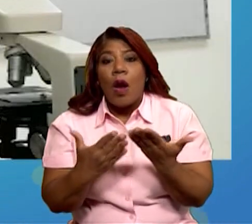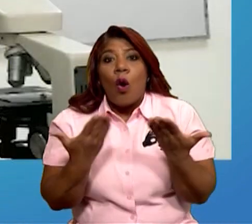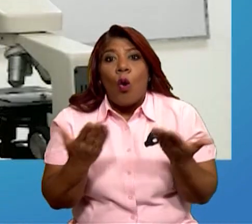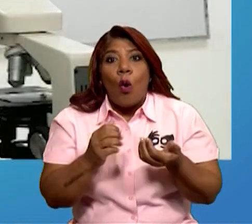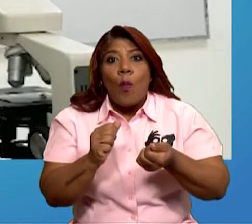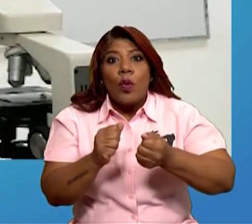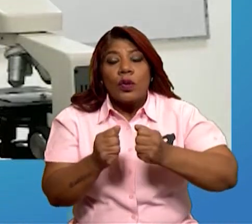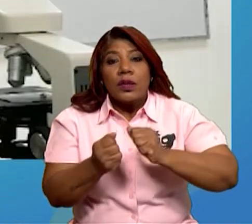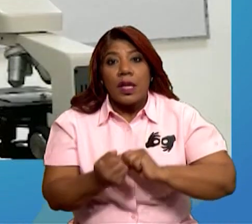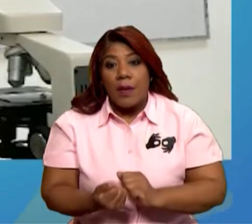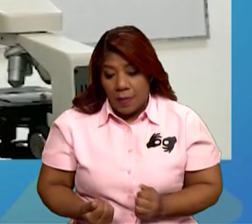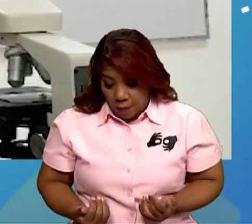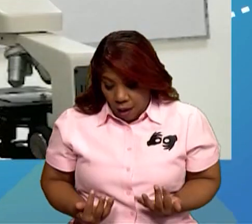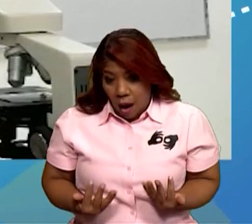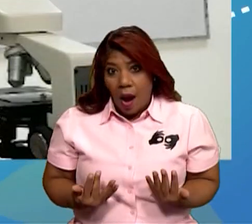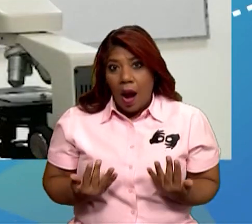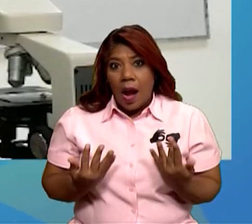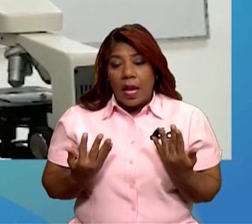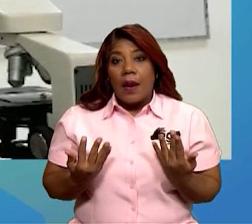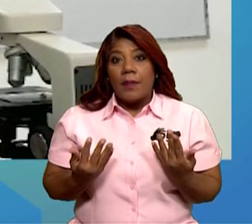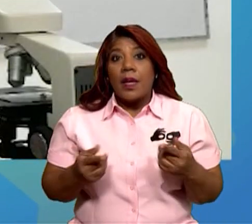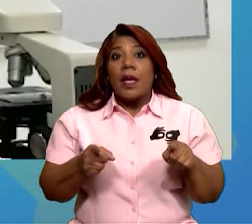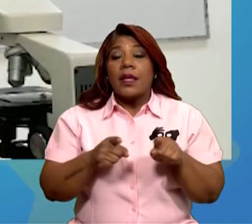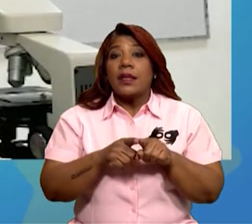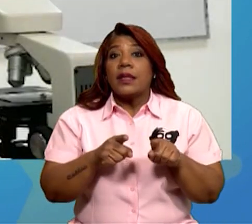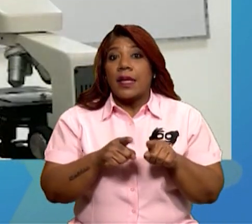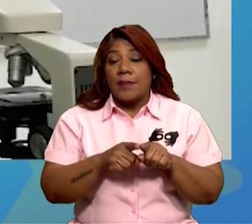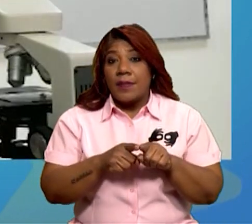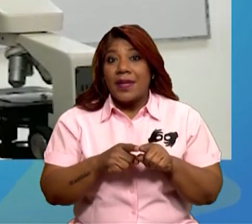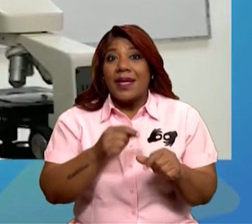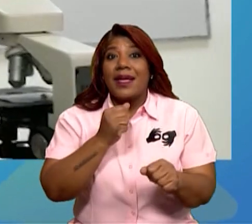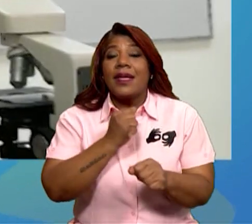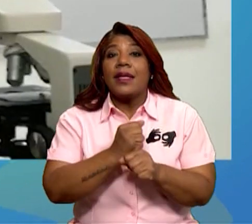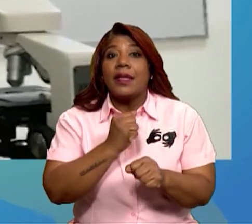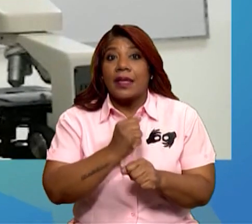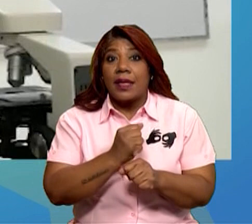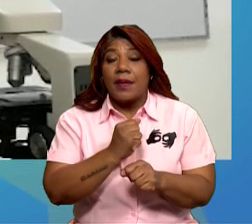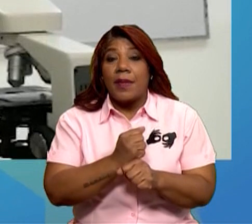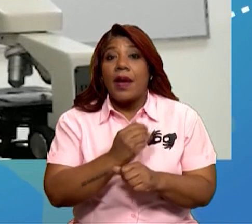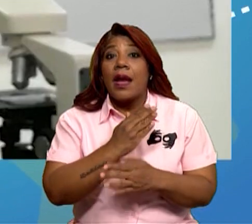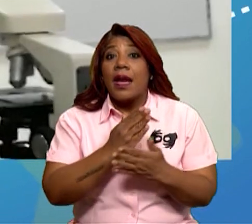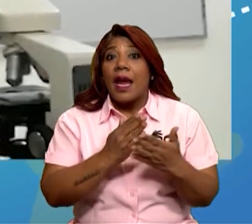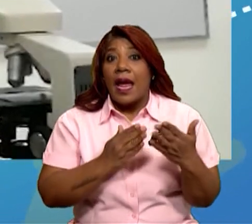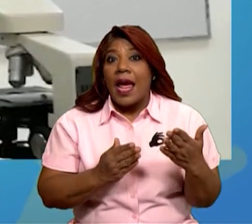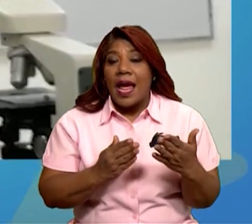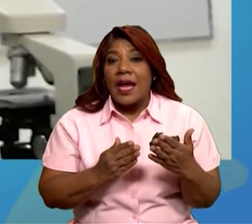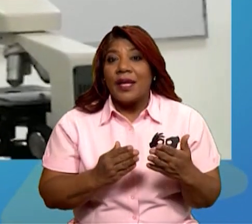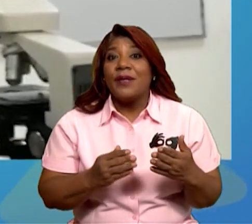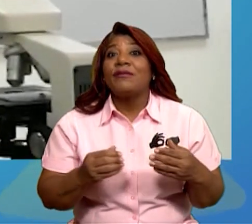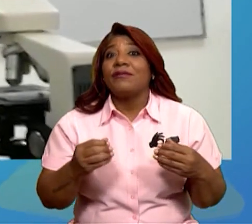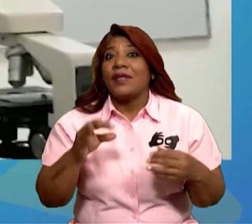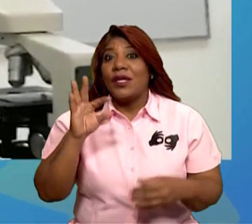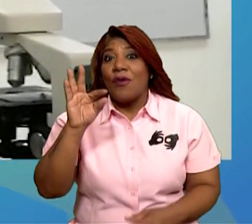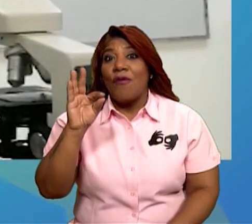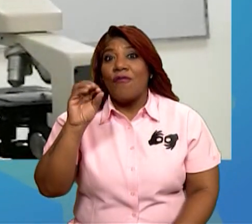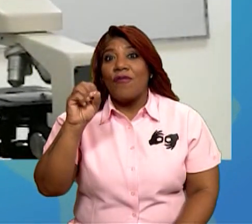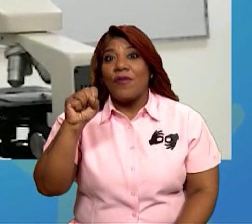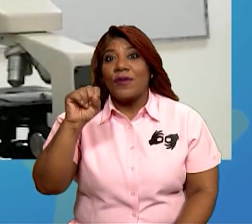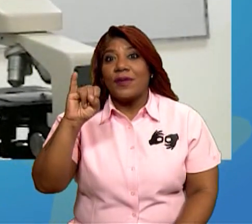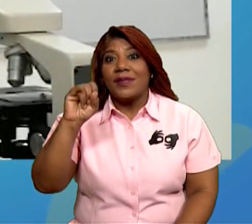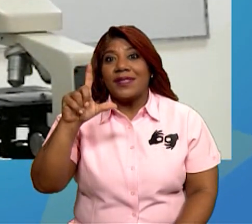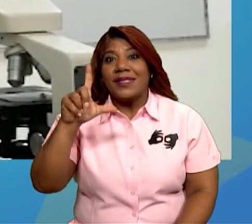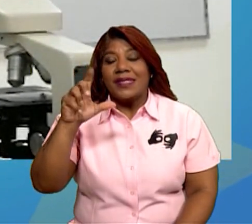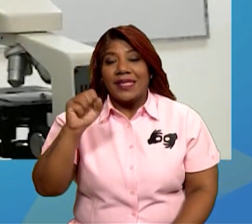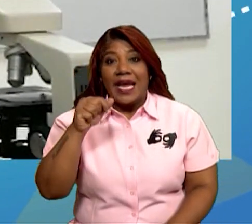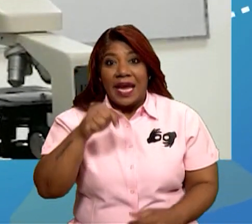Un tiempo también trabajé un poco de fósiles. Súper interesante tema para trabajarlo aquí en Panamá. Desde hace